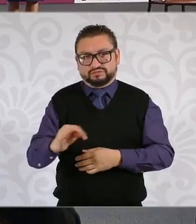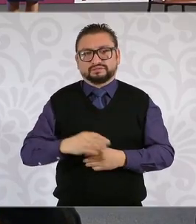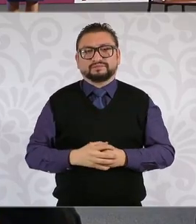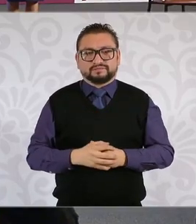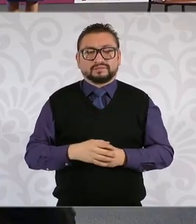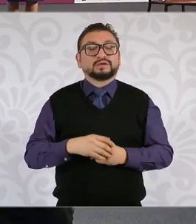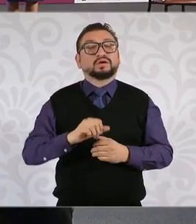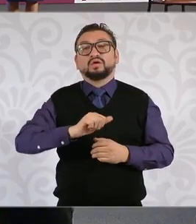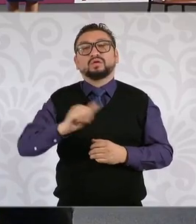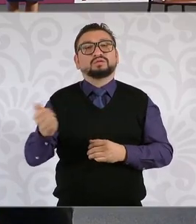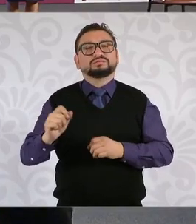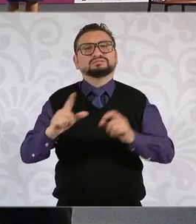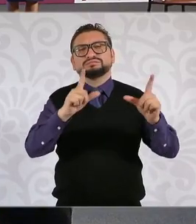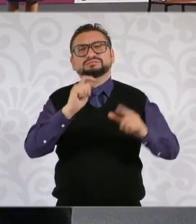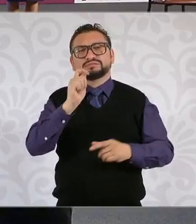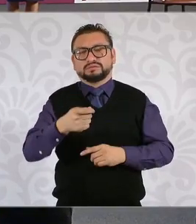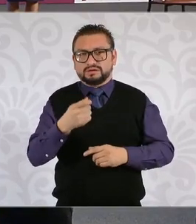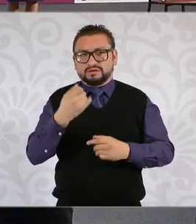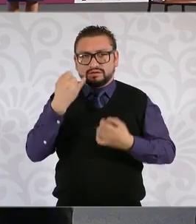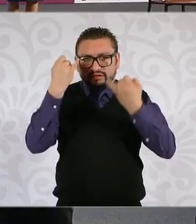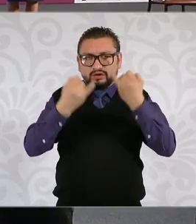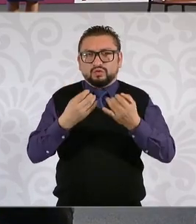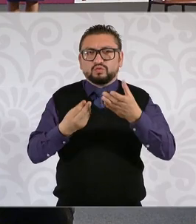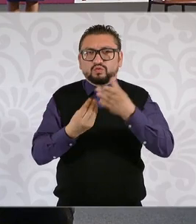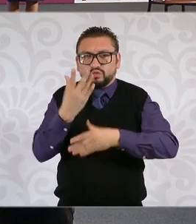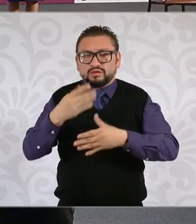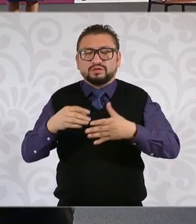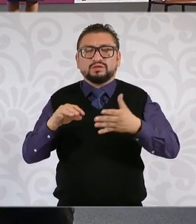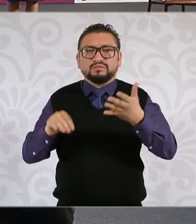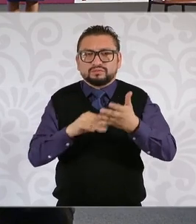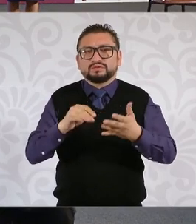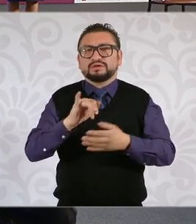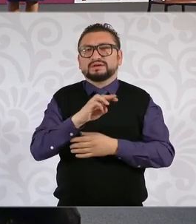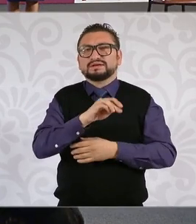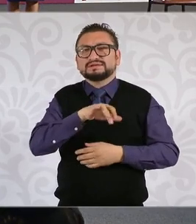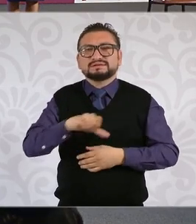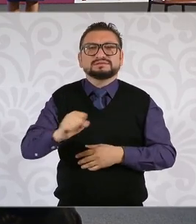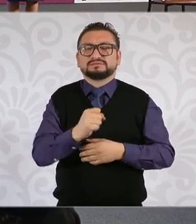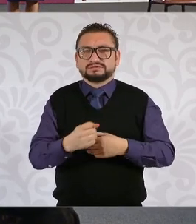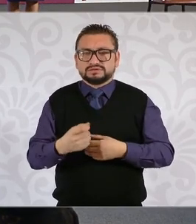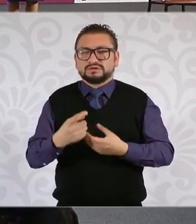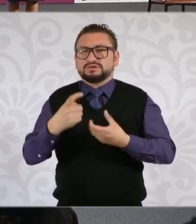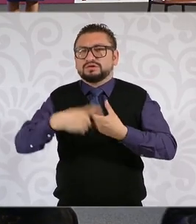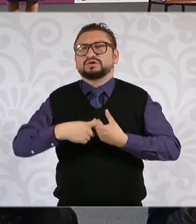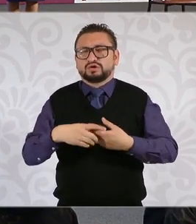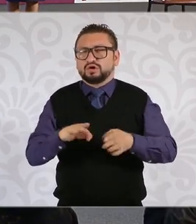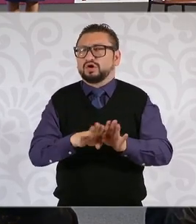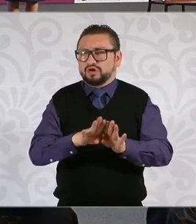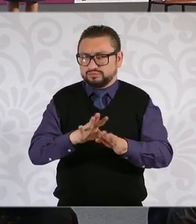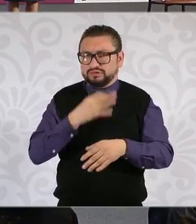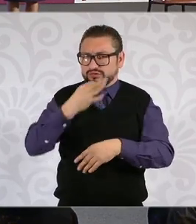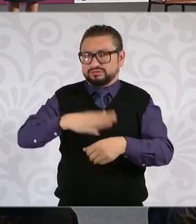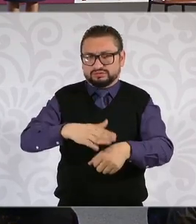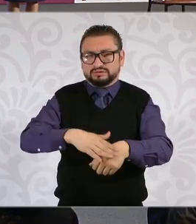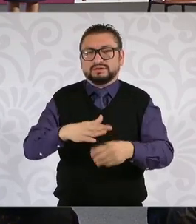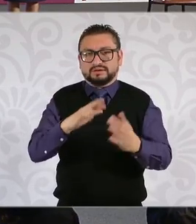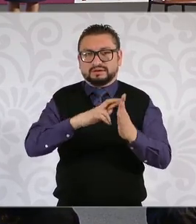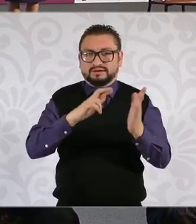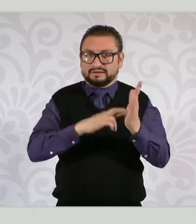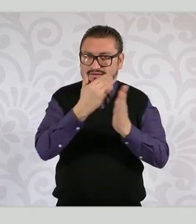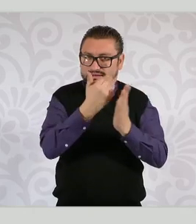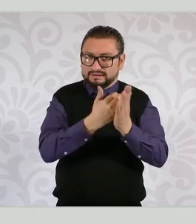Respecto a las facilidades e innovaciones en el aseguramiento en el IMSS, informo lo siguiente. Se crean reglas